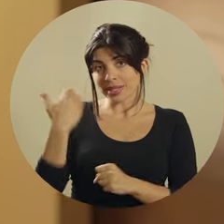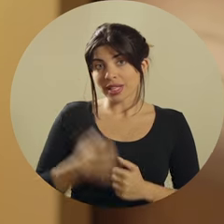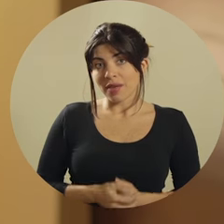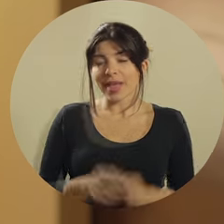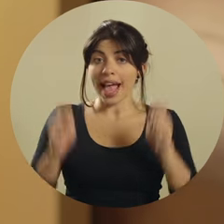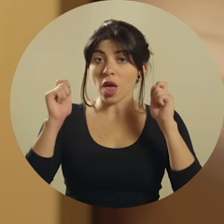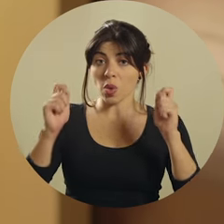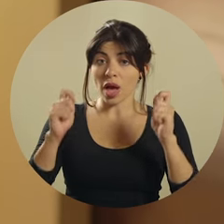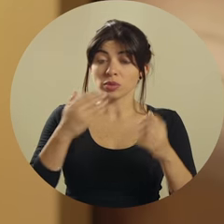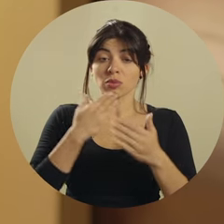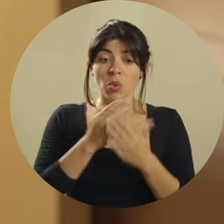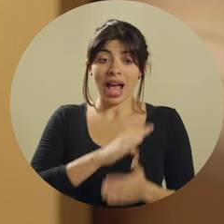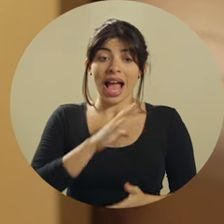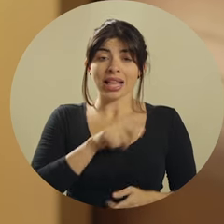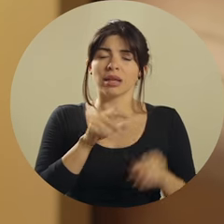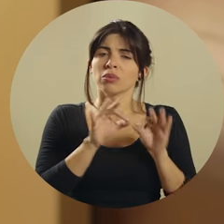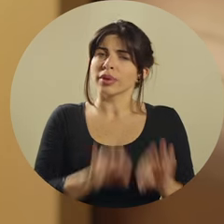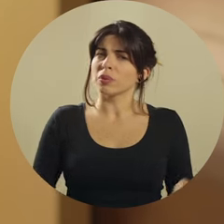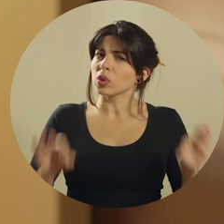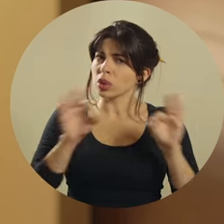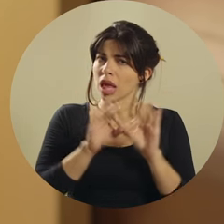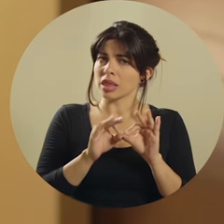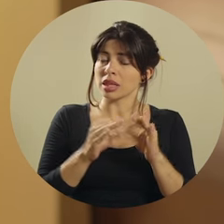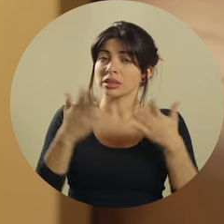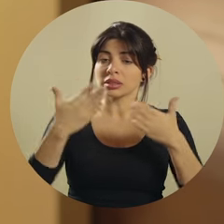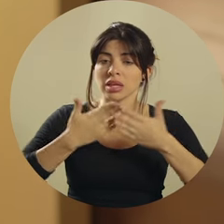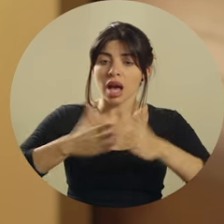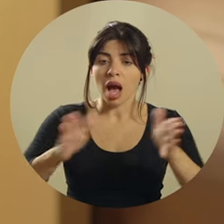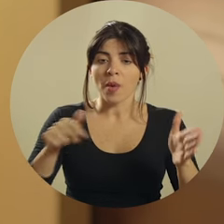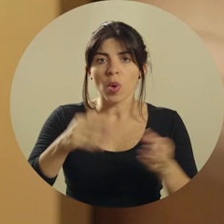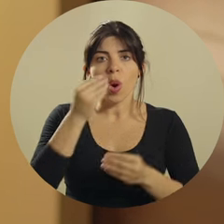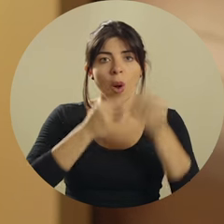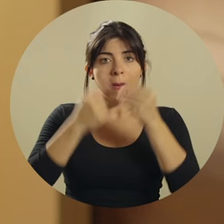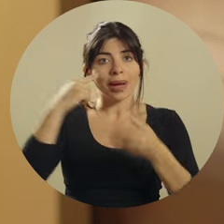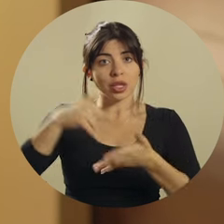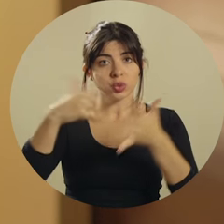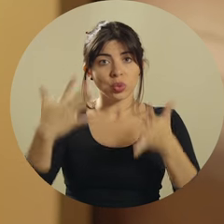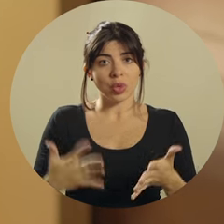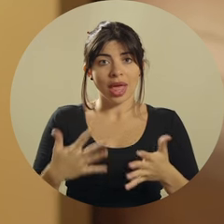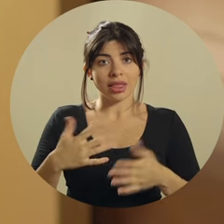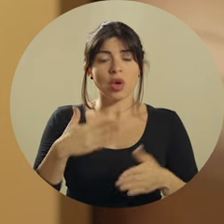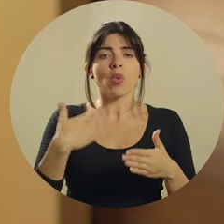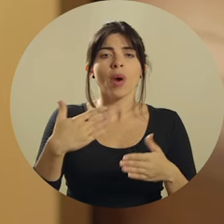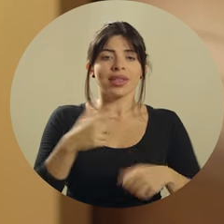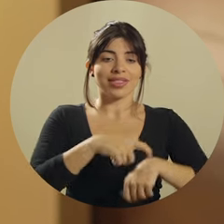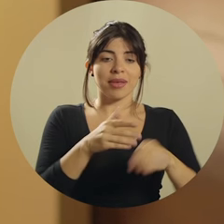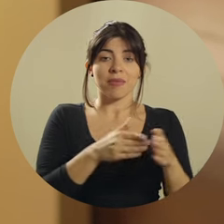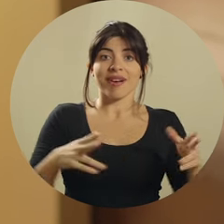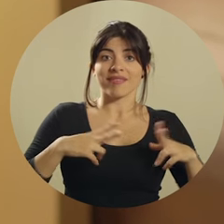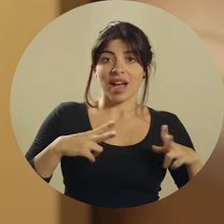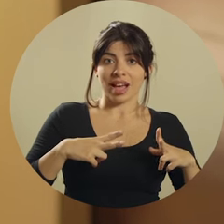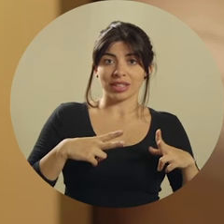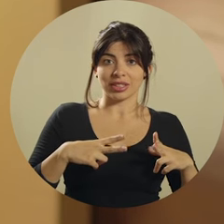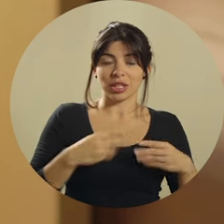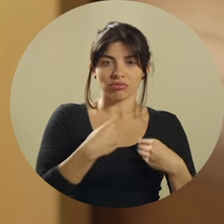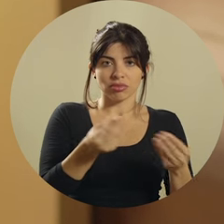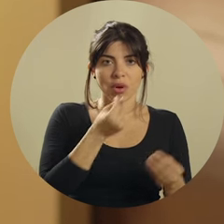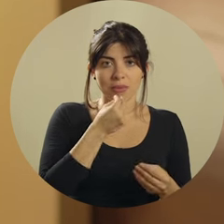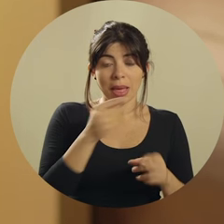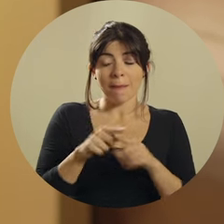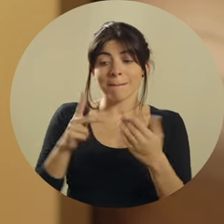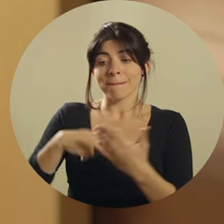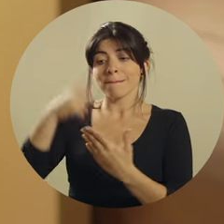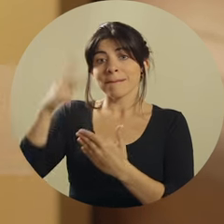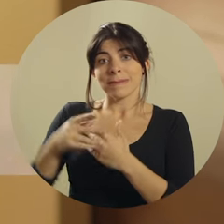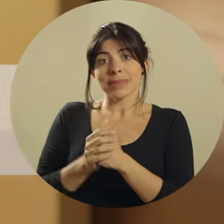pasado. La educación de calidad es prioritaria. Abrimos los comedores estudiantiles durante las vacaciones y el Plan de Inversión para